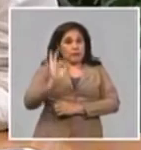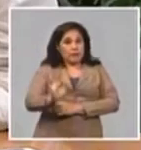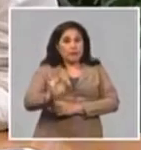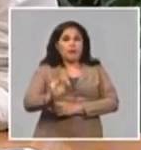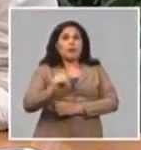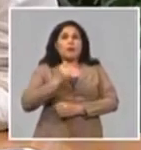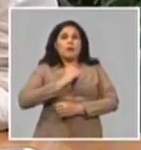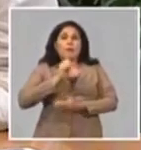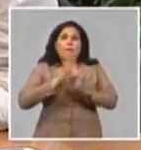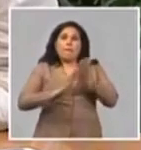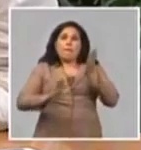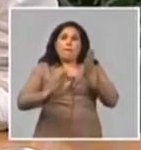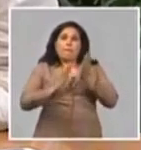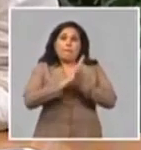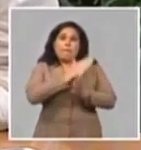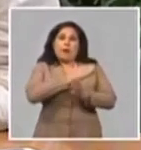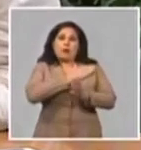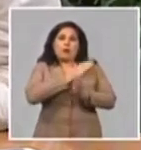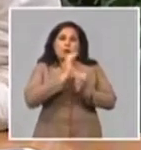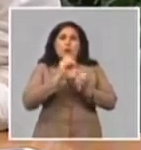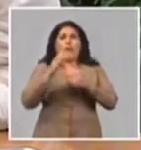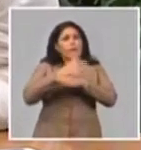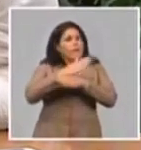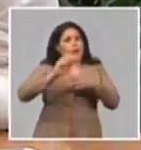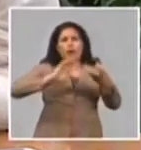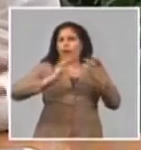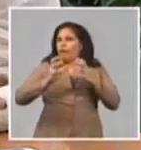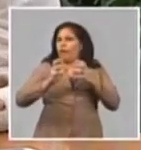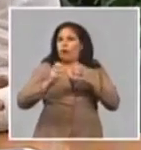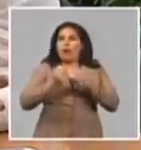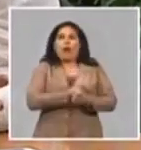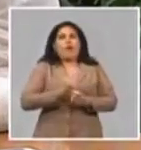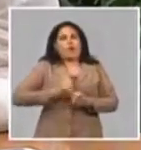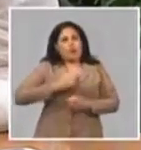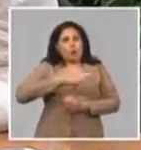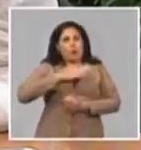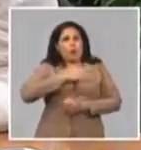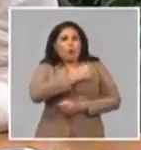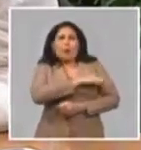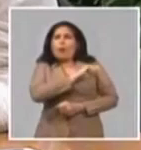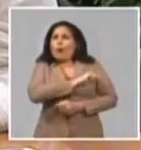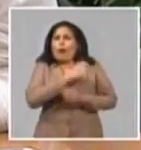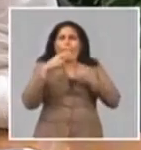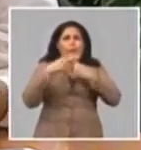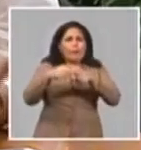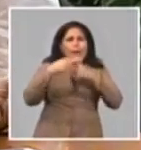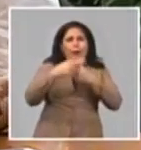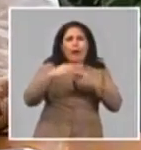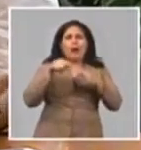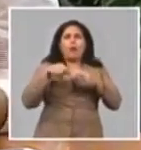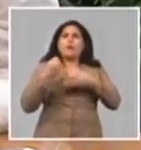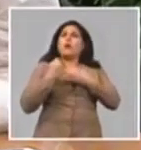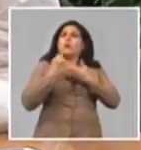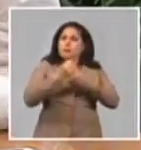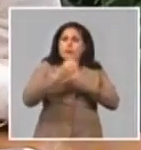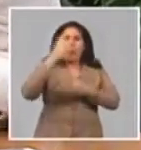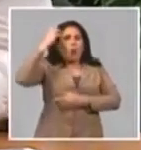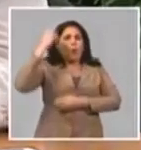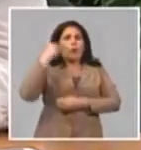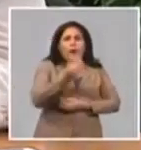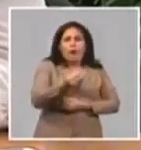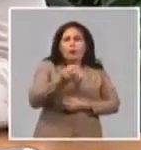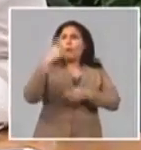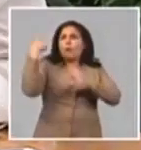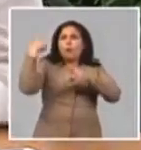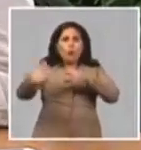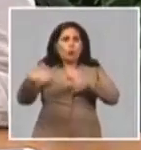en el propio mes de marzo, por diferentes vías. Esfuerzo propio de la población, combinación con acciones estatales, otras que